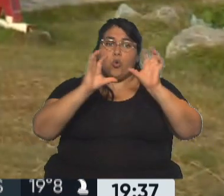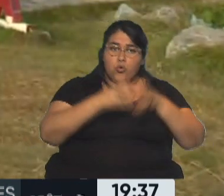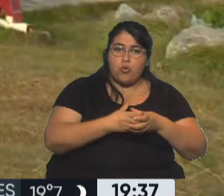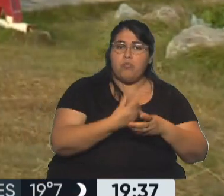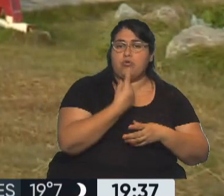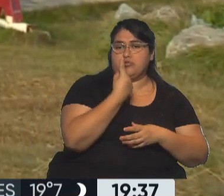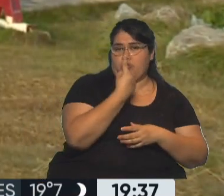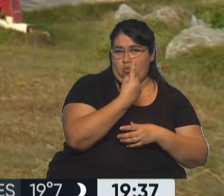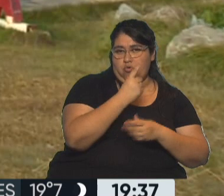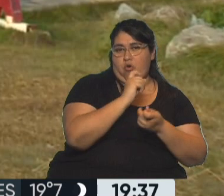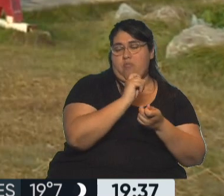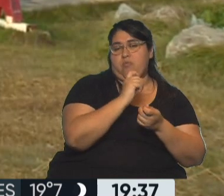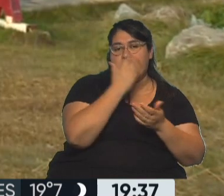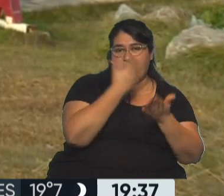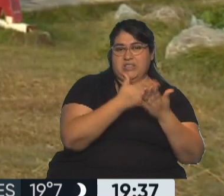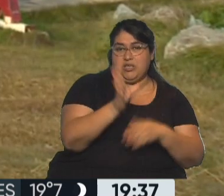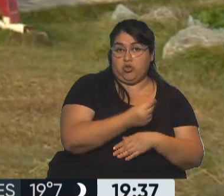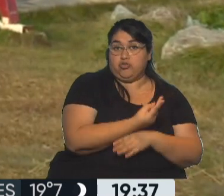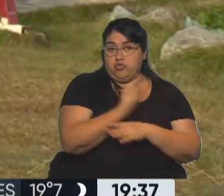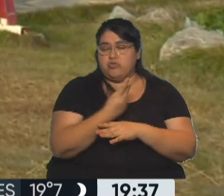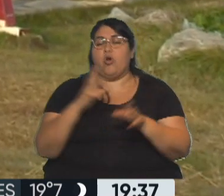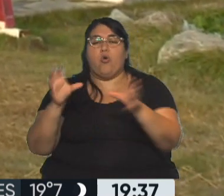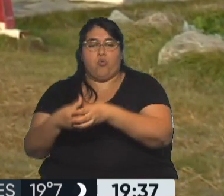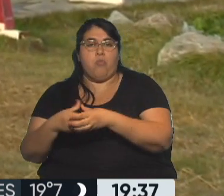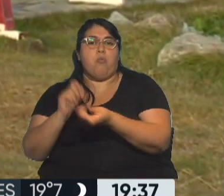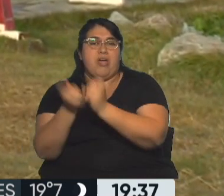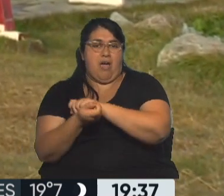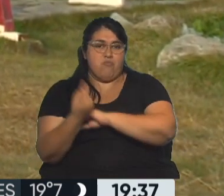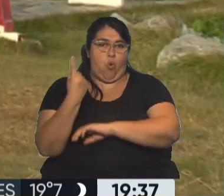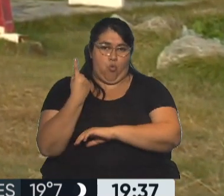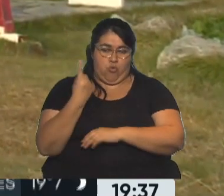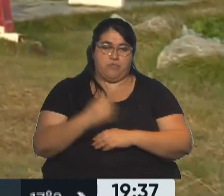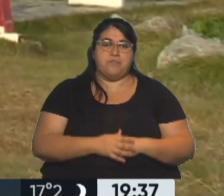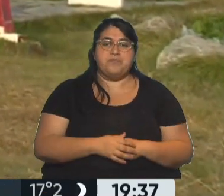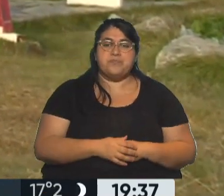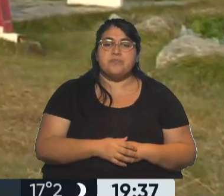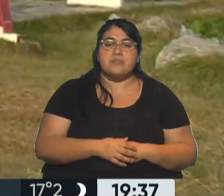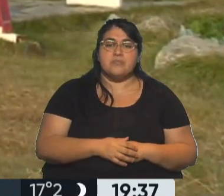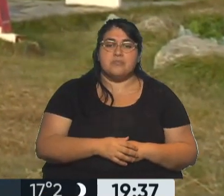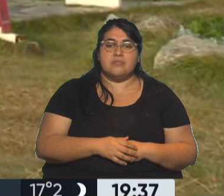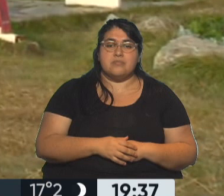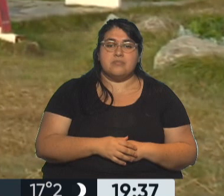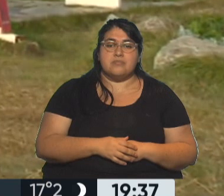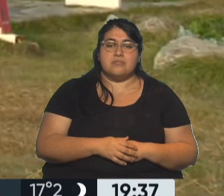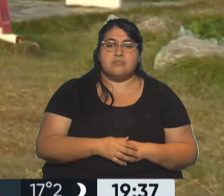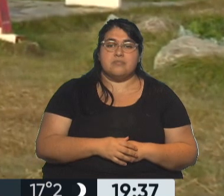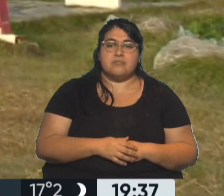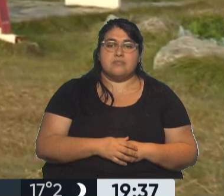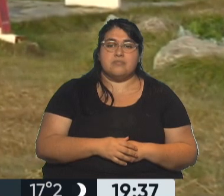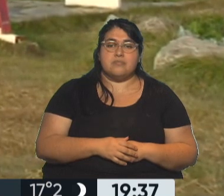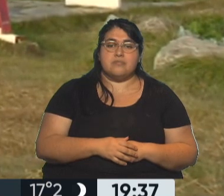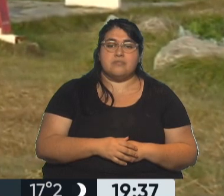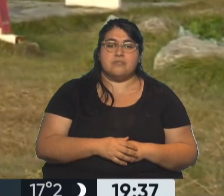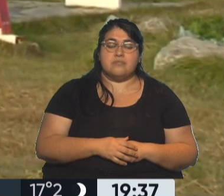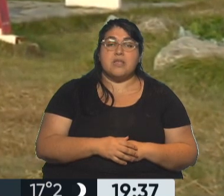a Juntos por el Cambio. En cuanto al espectro electoral, no hay nada muy diferente a